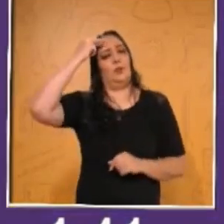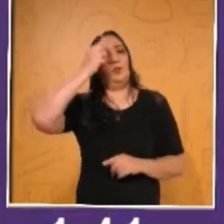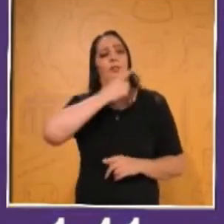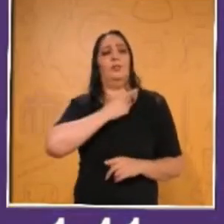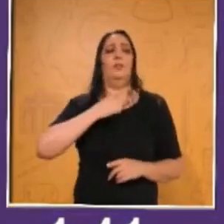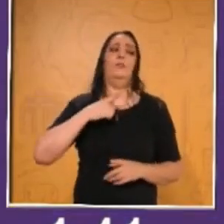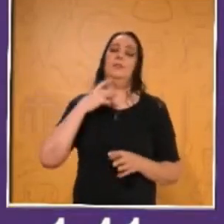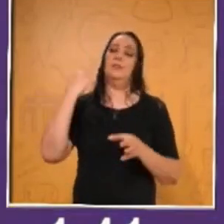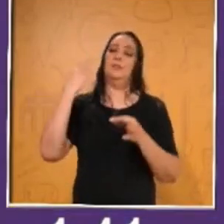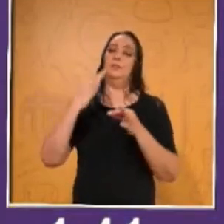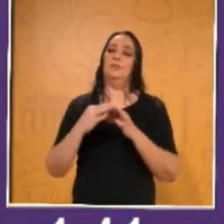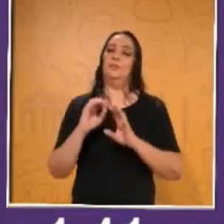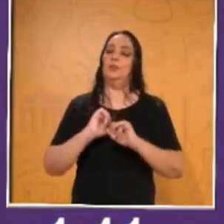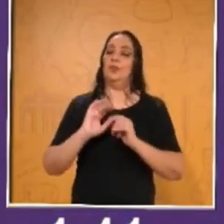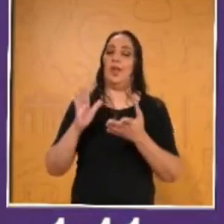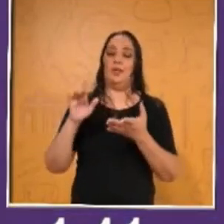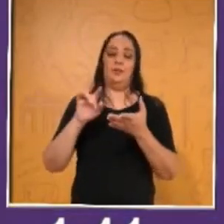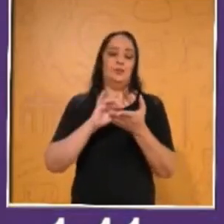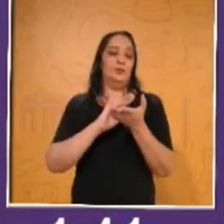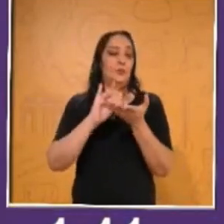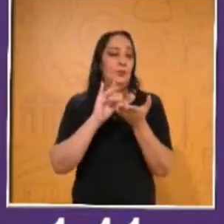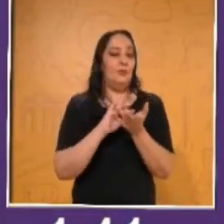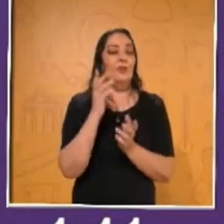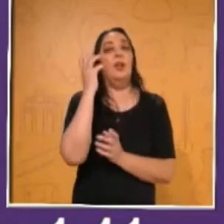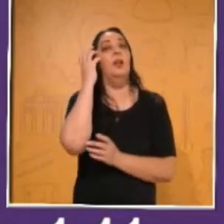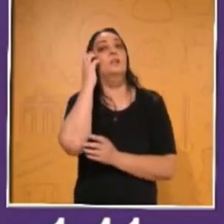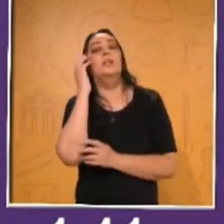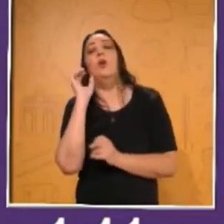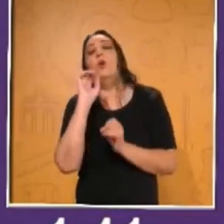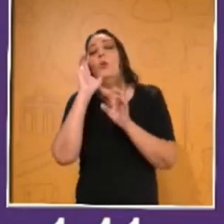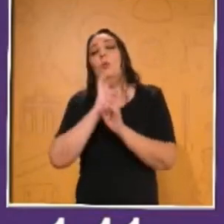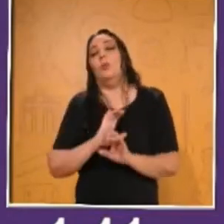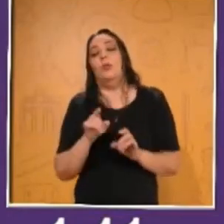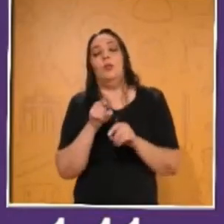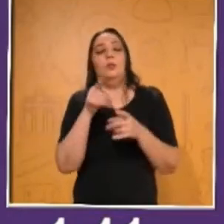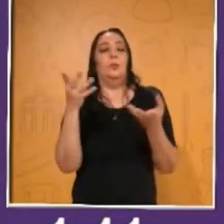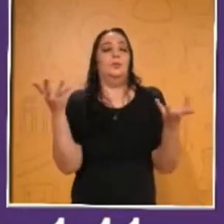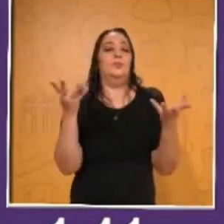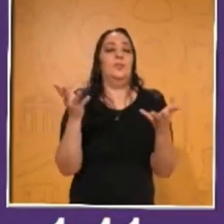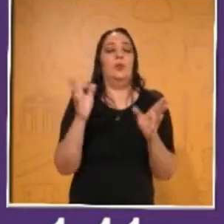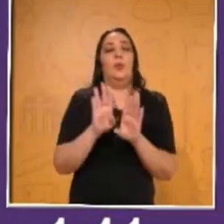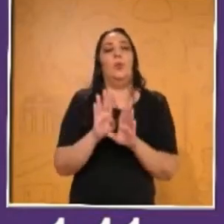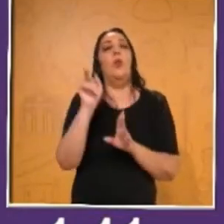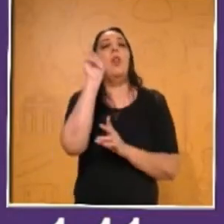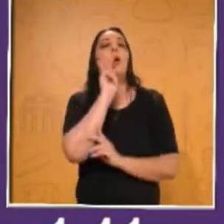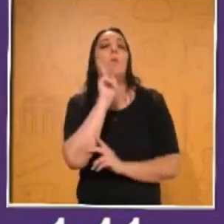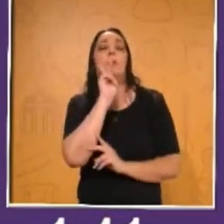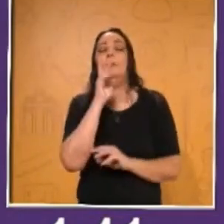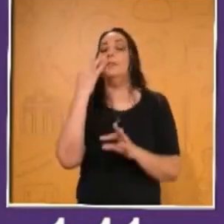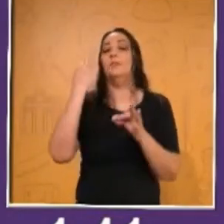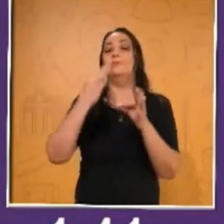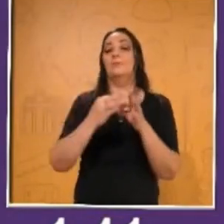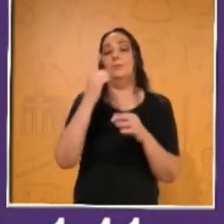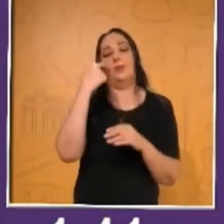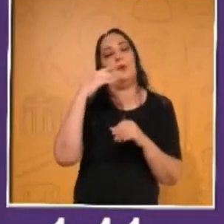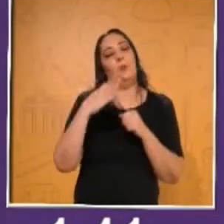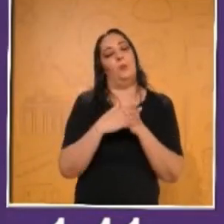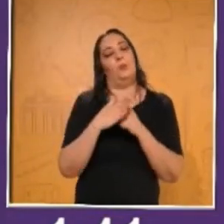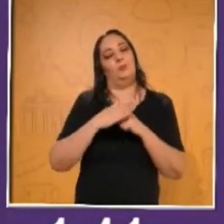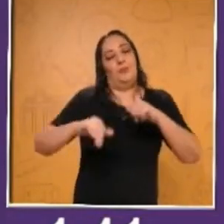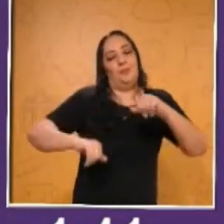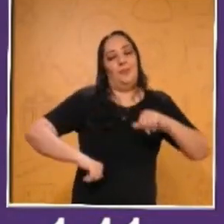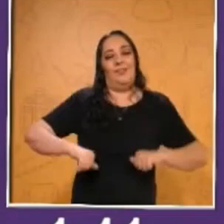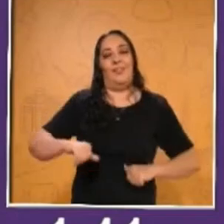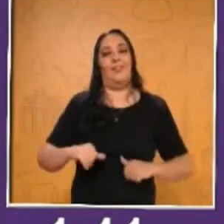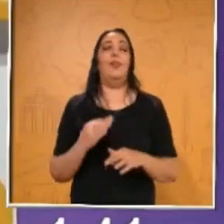listo tu dispositivo móvil, tu computadora, donde vayas a realizar el examen para que estés listo para la siguiente actividad.